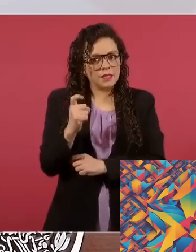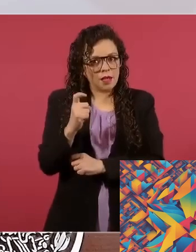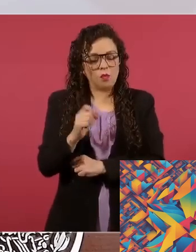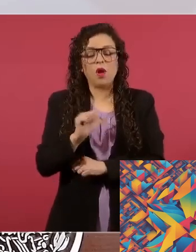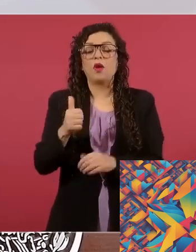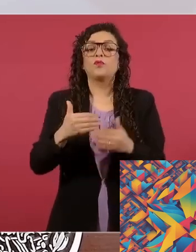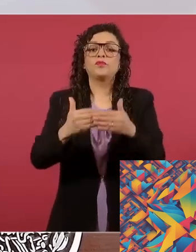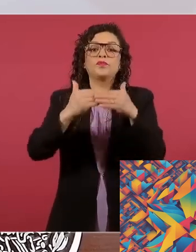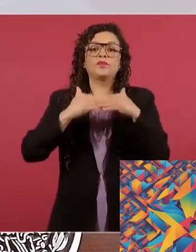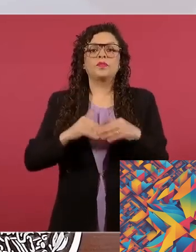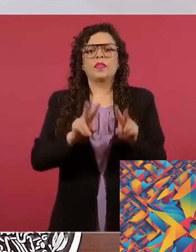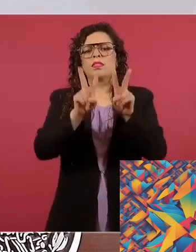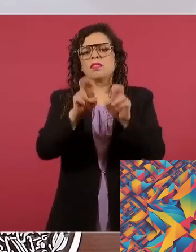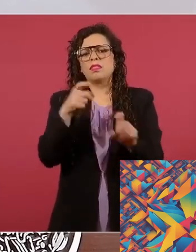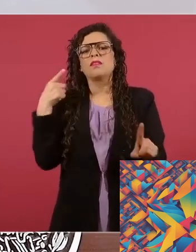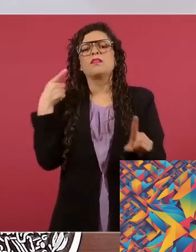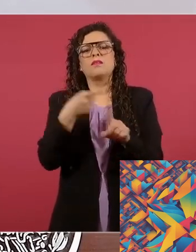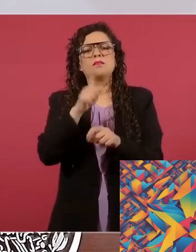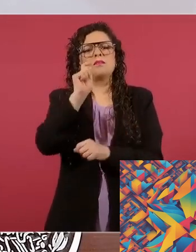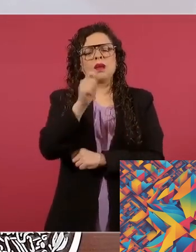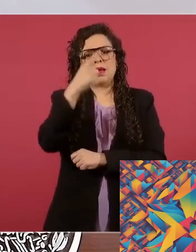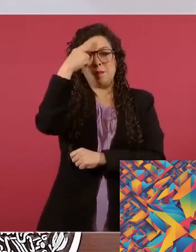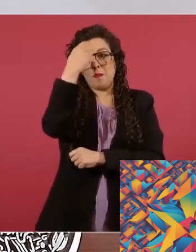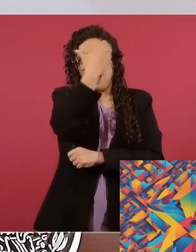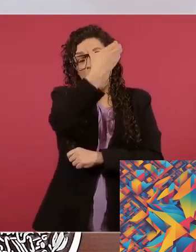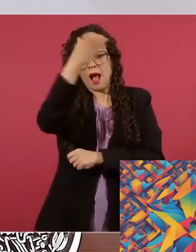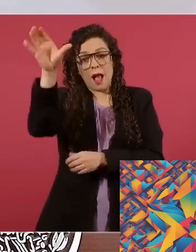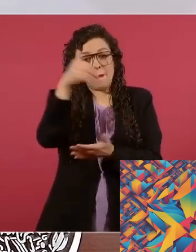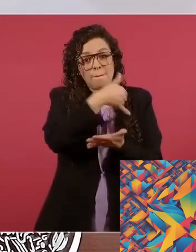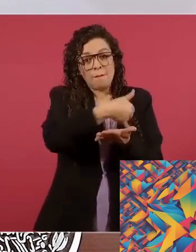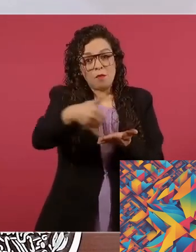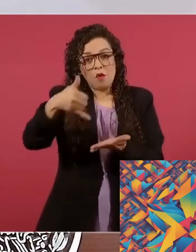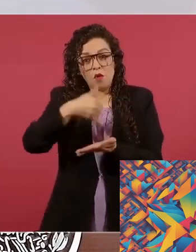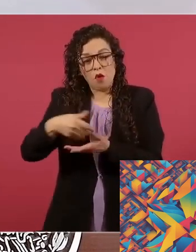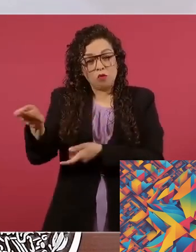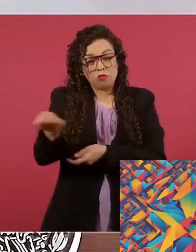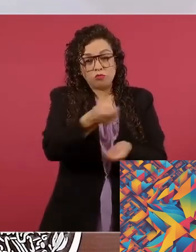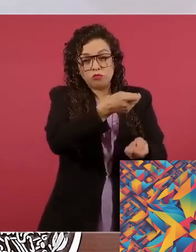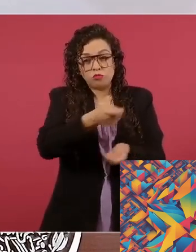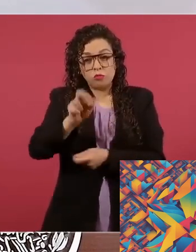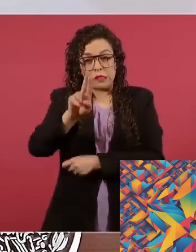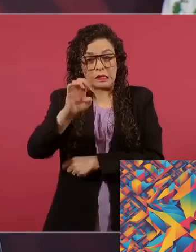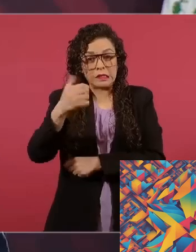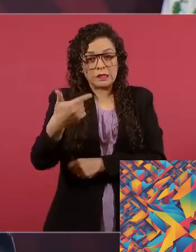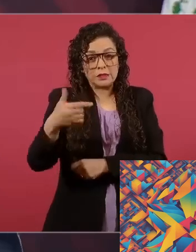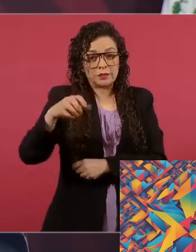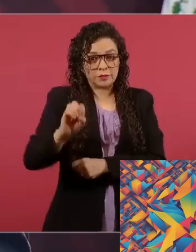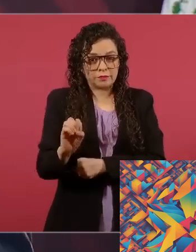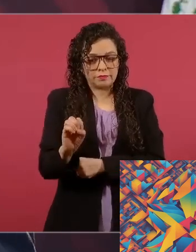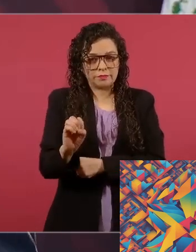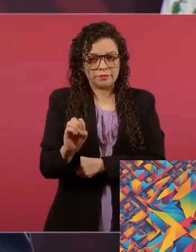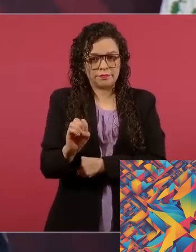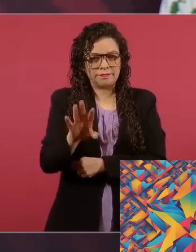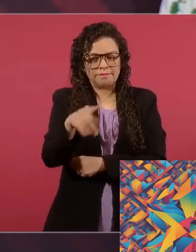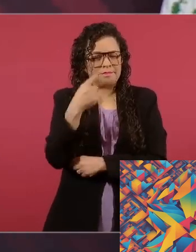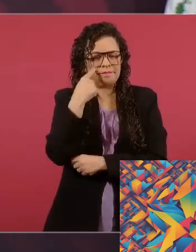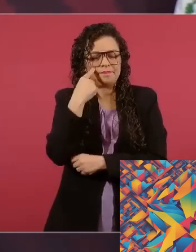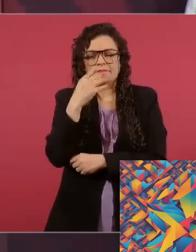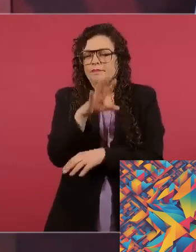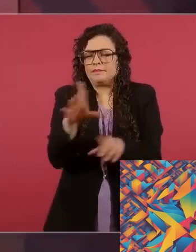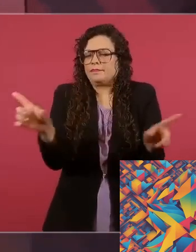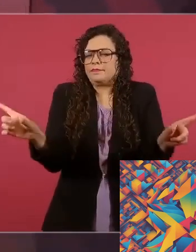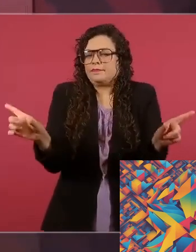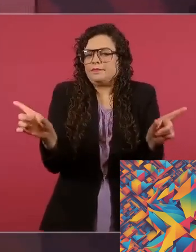Buenas noticias, México. En medio de tiempos desafiantes, siempre hay espacio para la esperanza y la oportunidad de